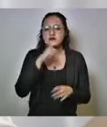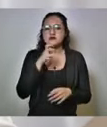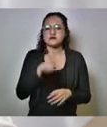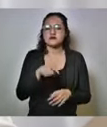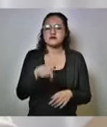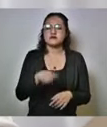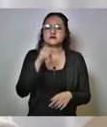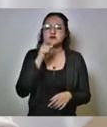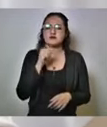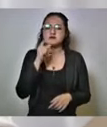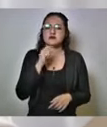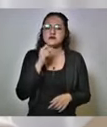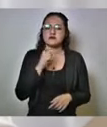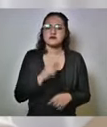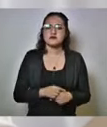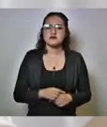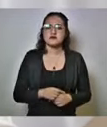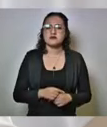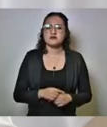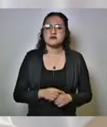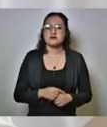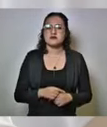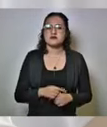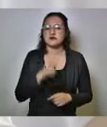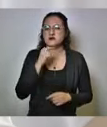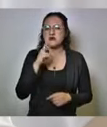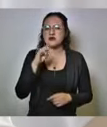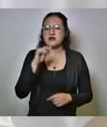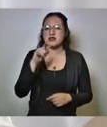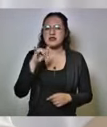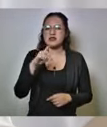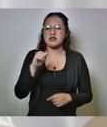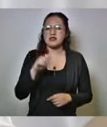policía esa de vialidad desaparezca